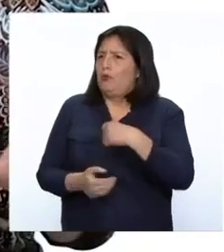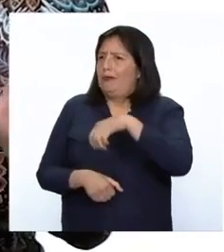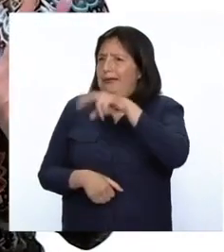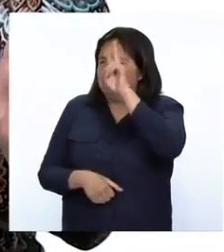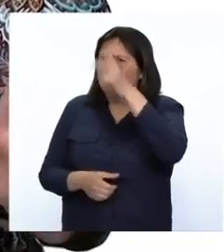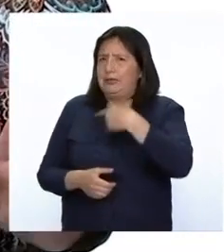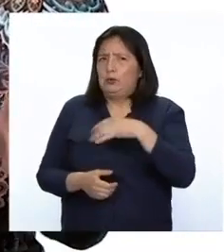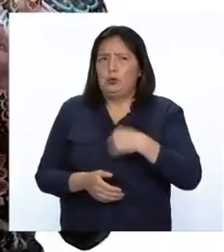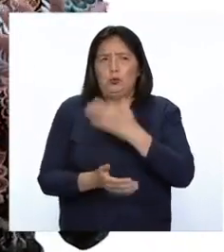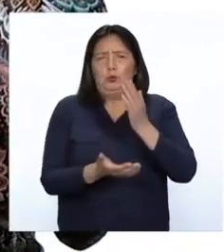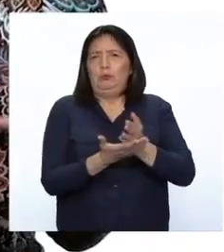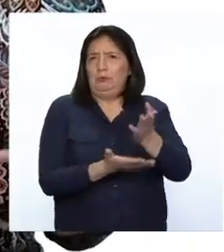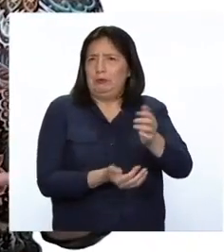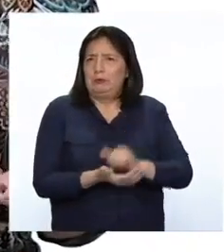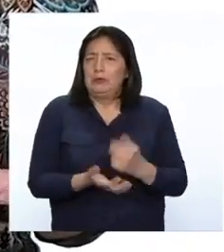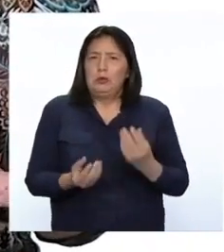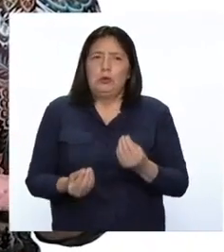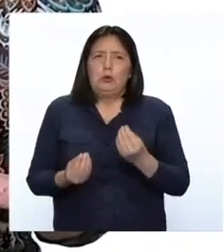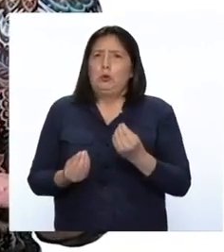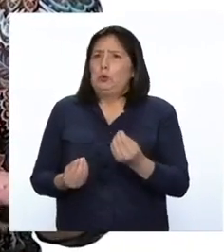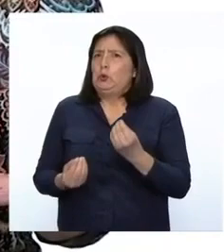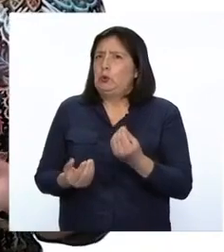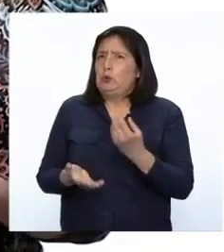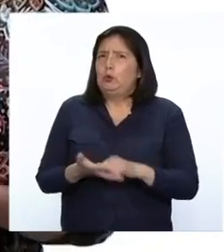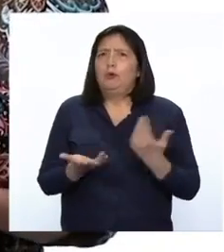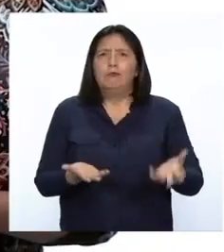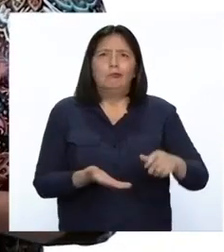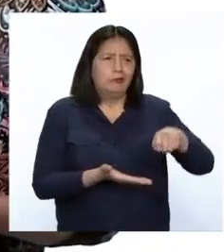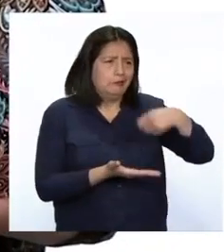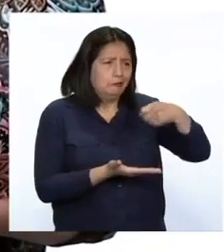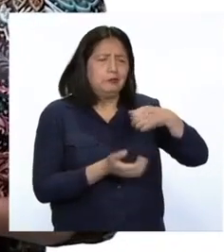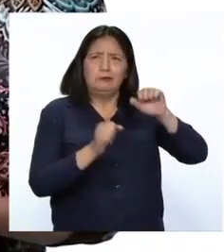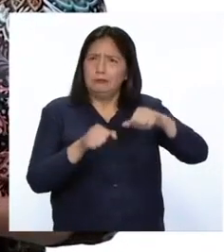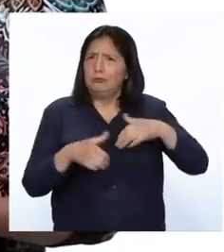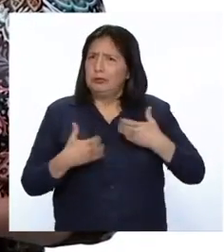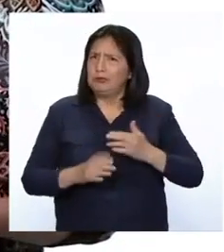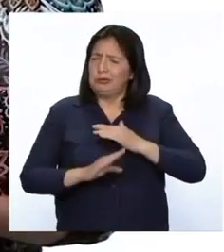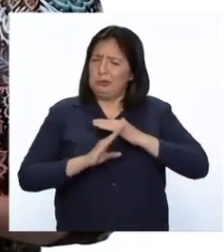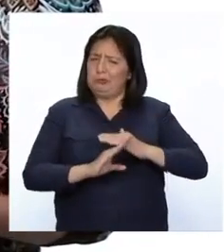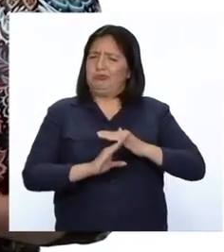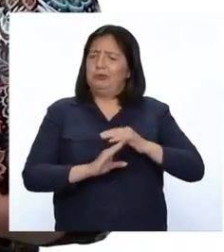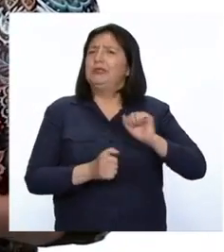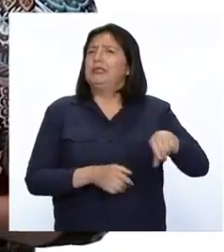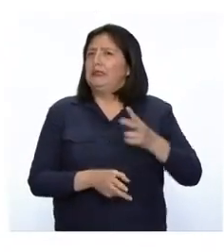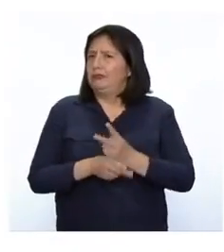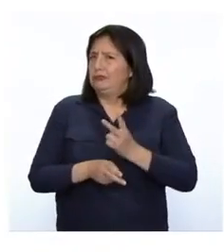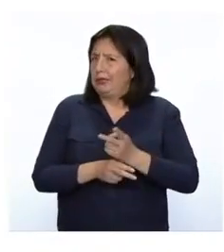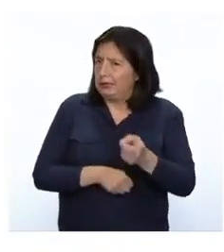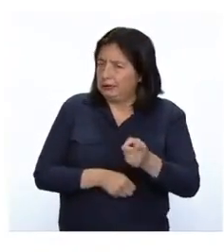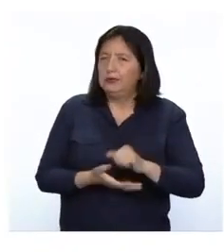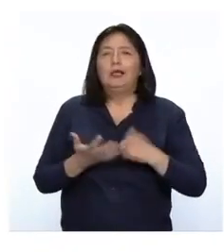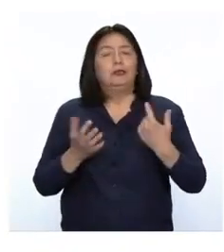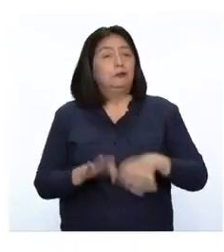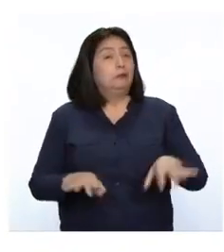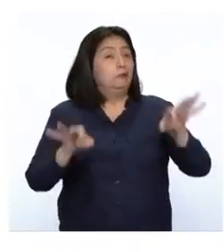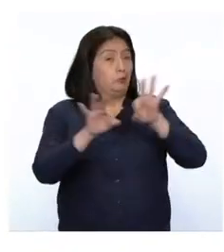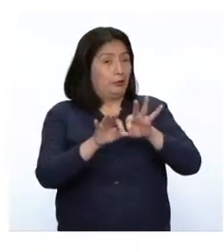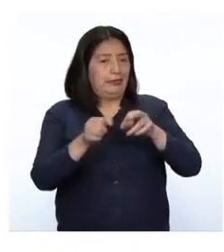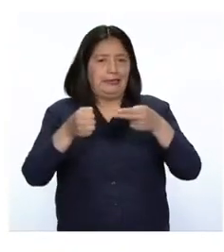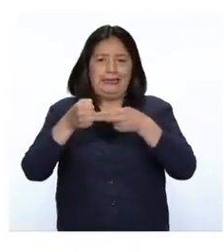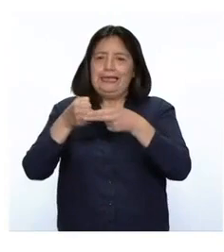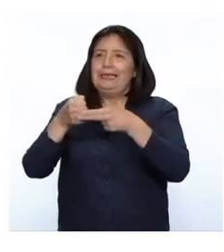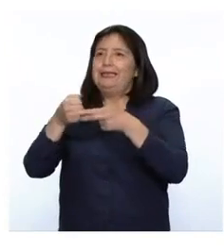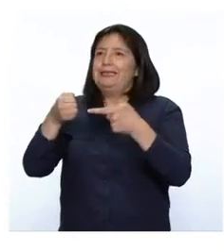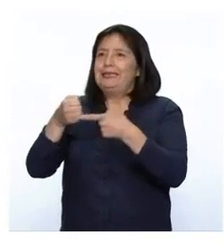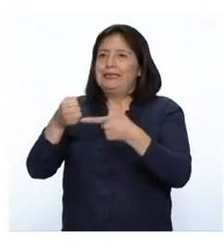Hemos conversado también sobre cómo mediante la alimentación podemos hacerle frente y prevenirla. La importancia del hierro en